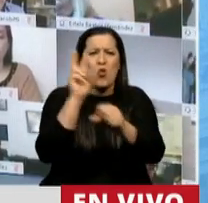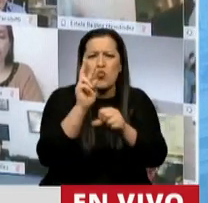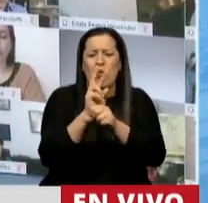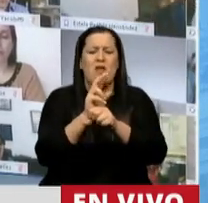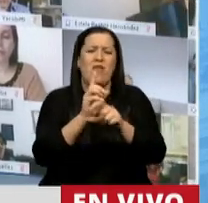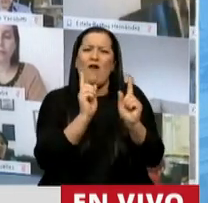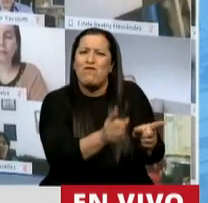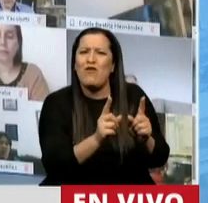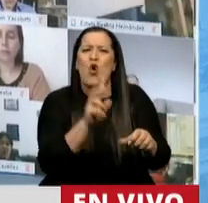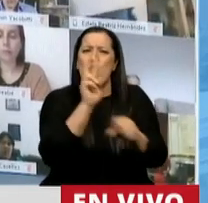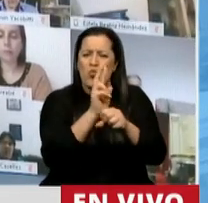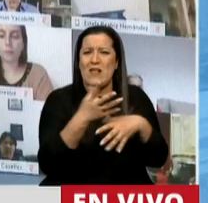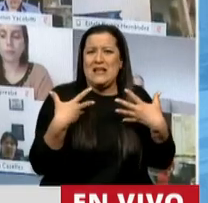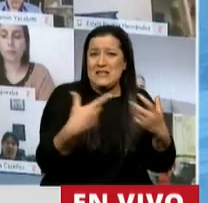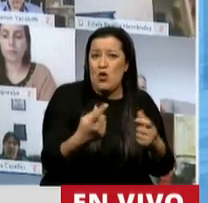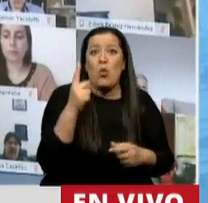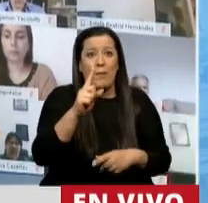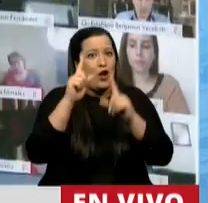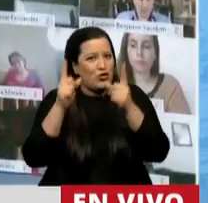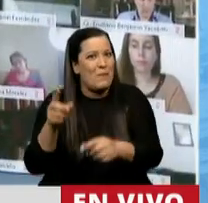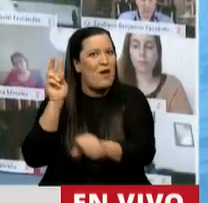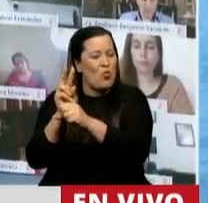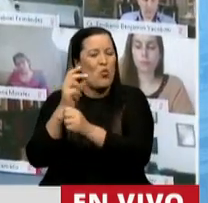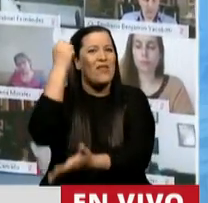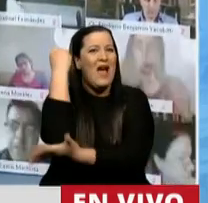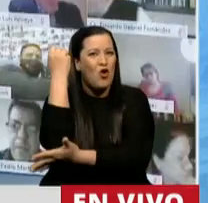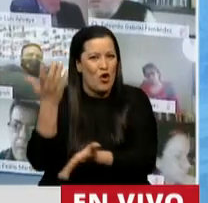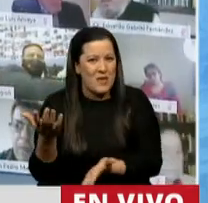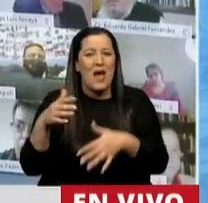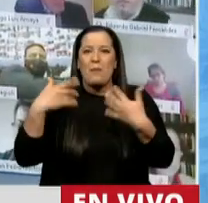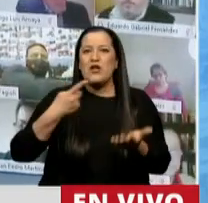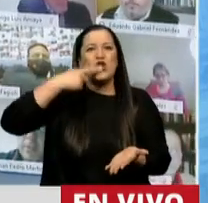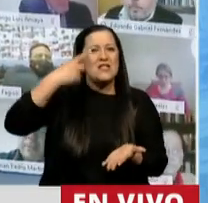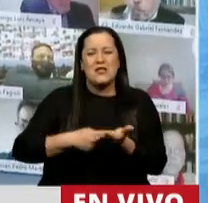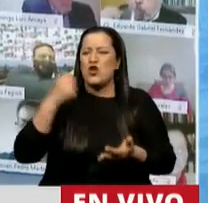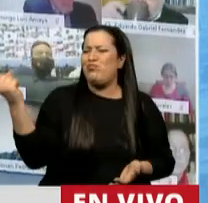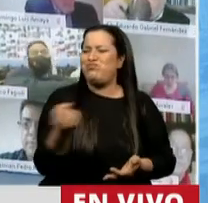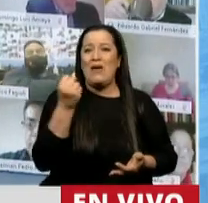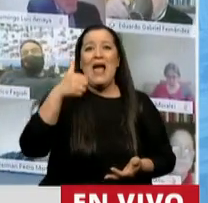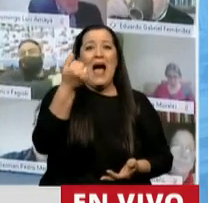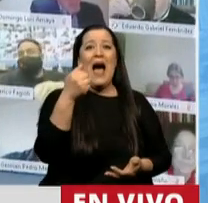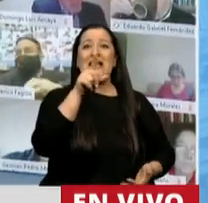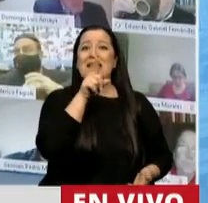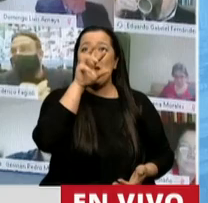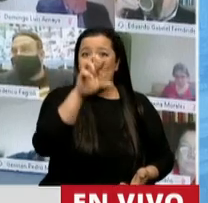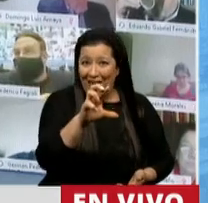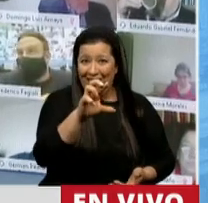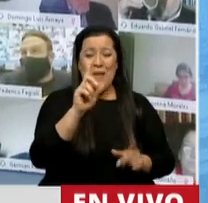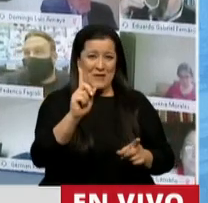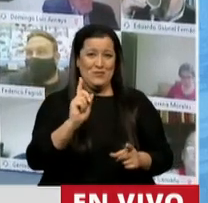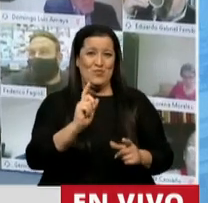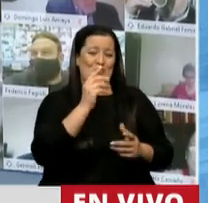la salud, pero también cuidar la economía. Por eso es que una de las medidas más importantes, fue la del ATP, se volcó a las distintas